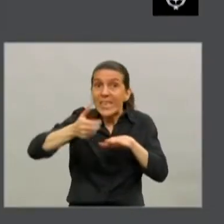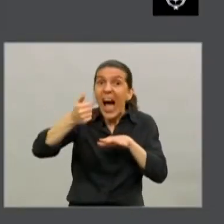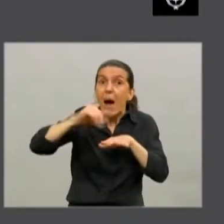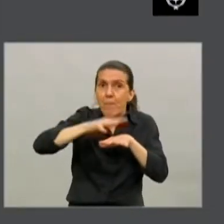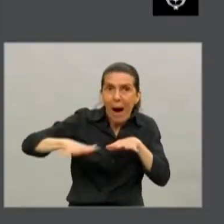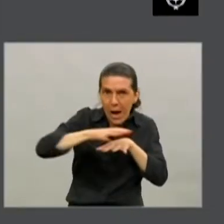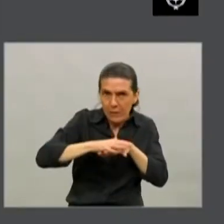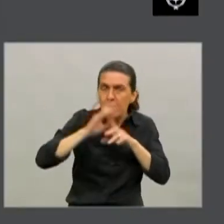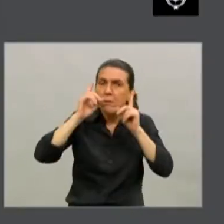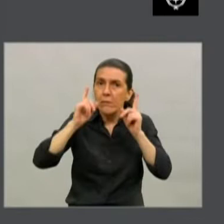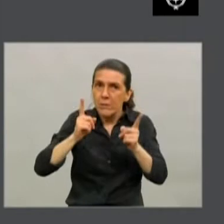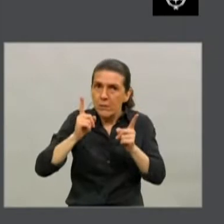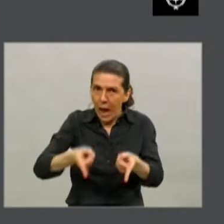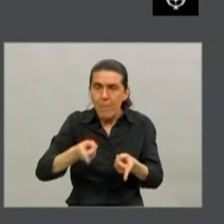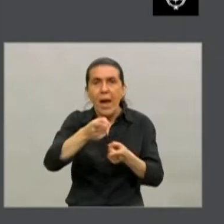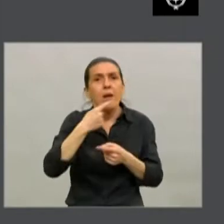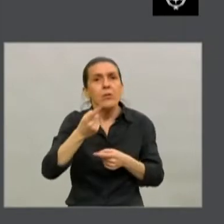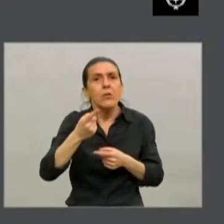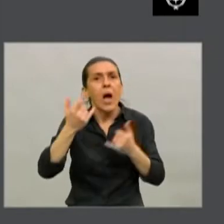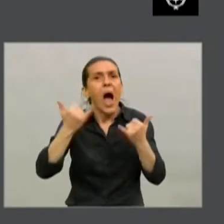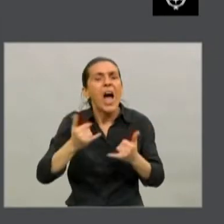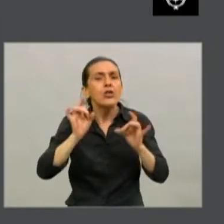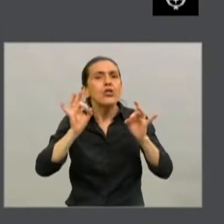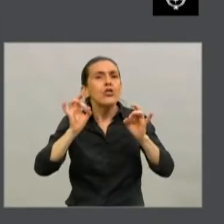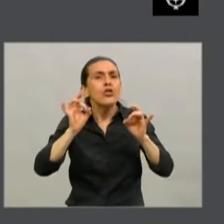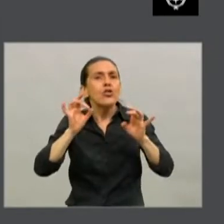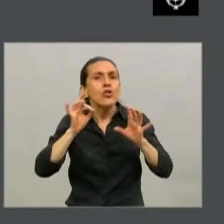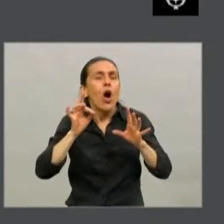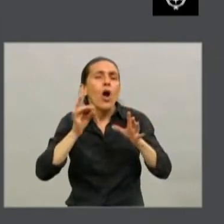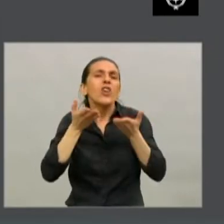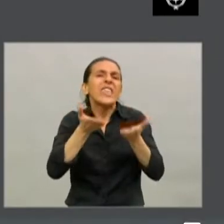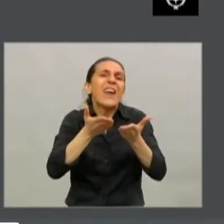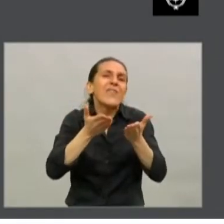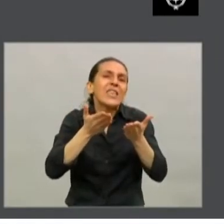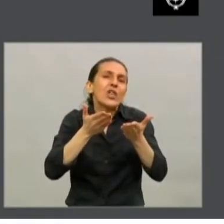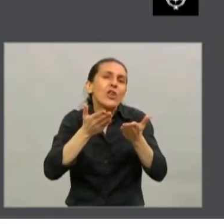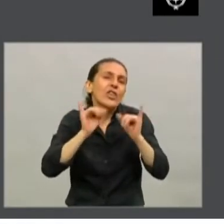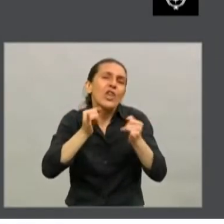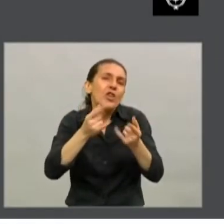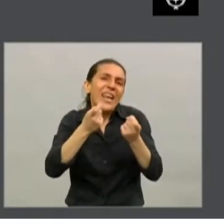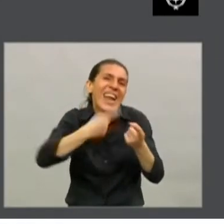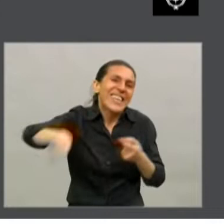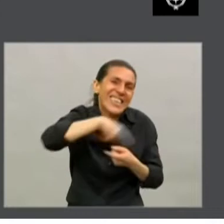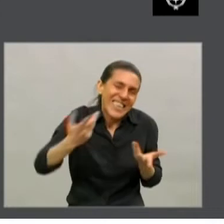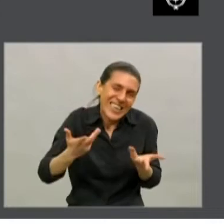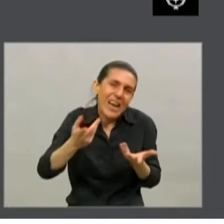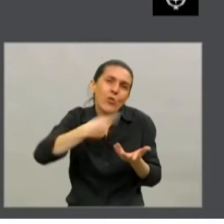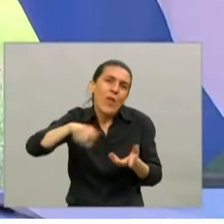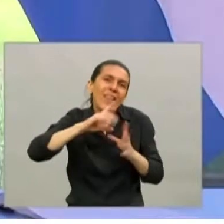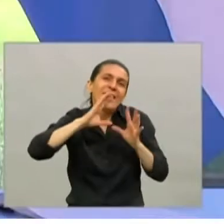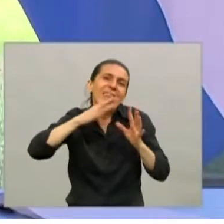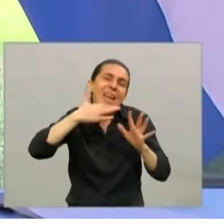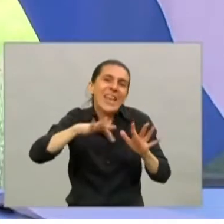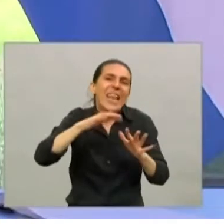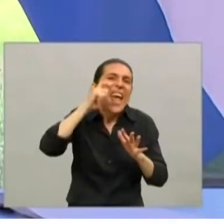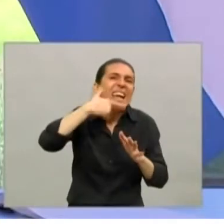Van a mantenerse solamente en funcionamiento los servicios esenciales. Servicios esenciales, para que todos me entiendan, son